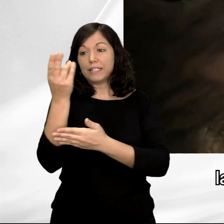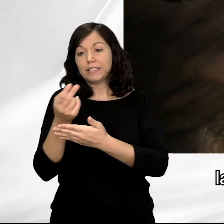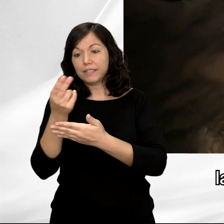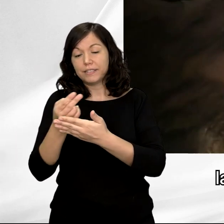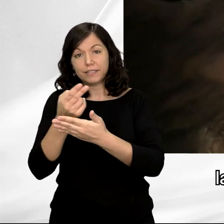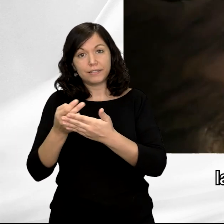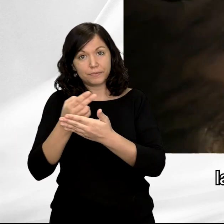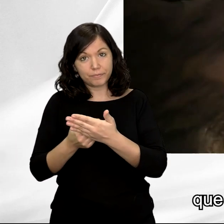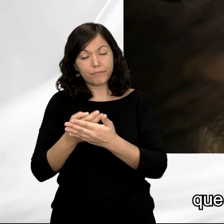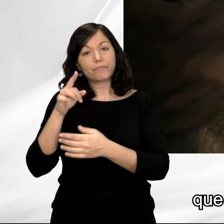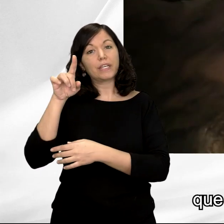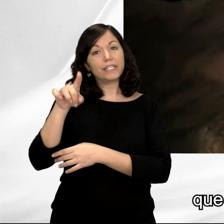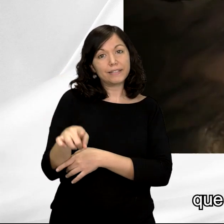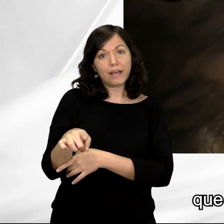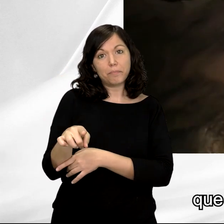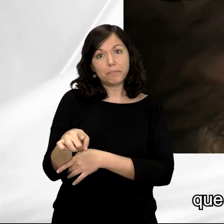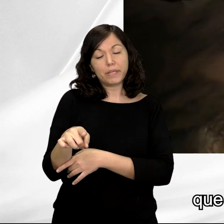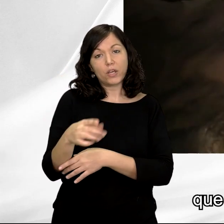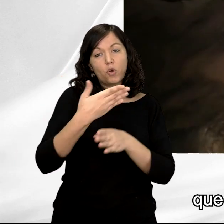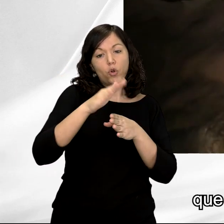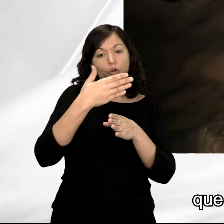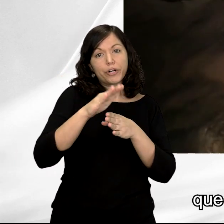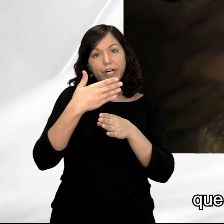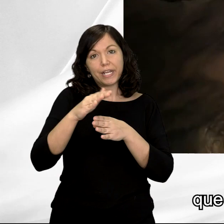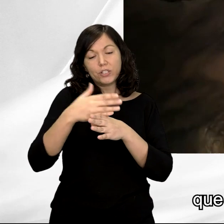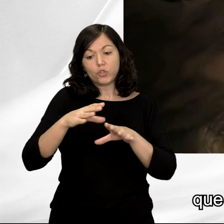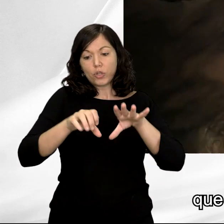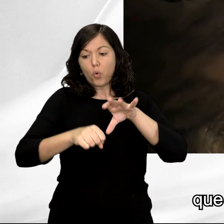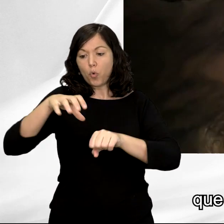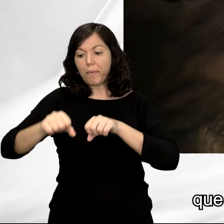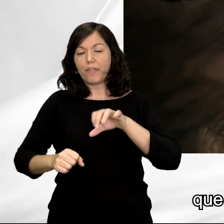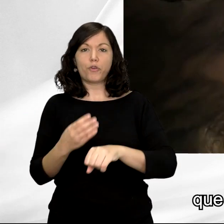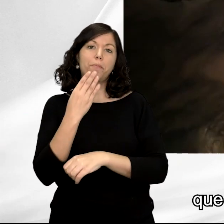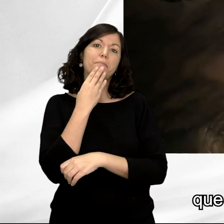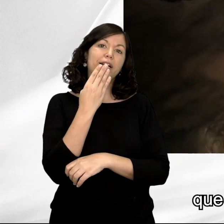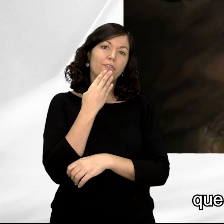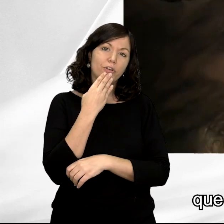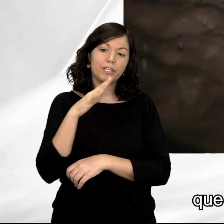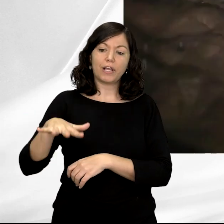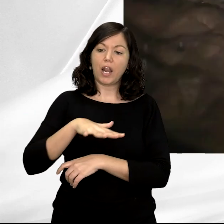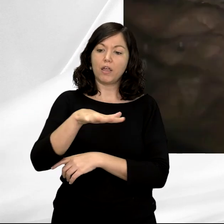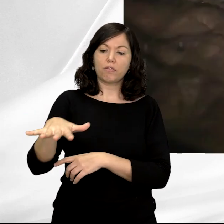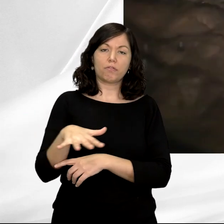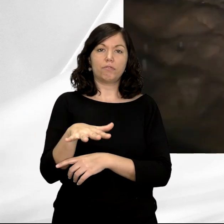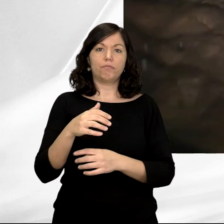principal y en consonancia también con los restos de ocupación paleolítica que fueron documentados en el área de esta vez.